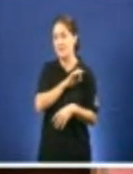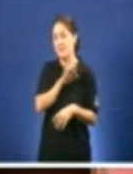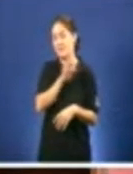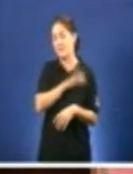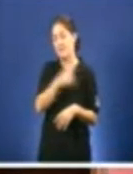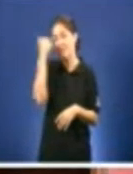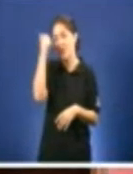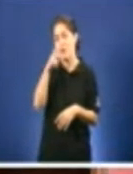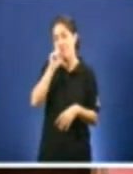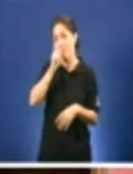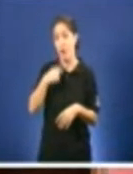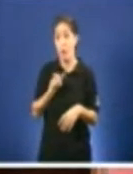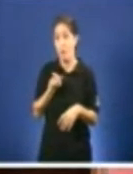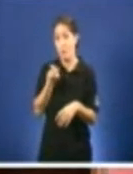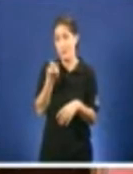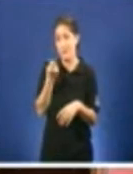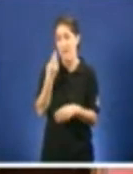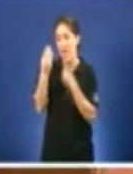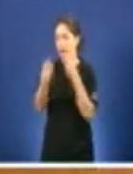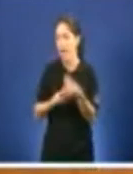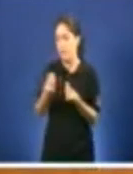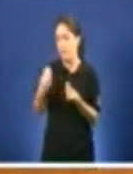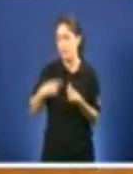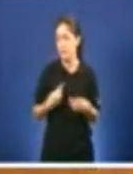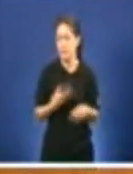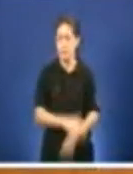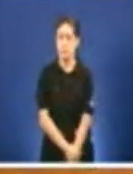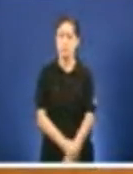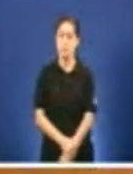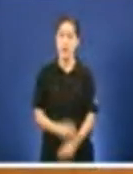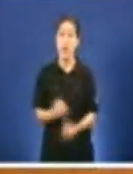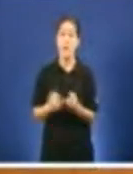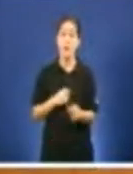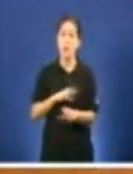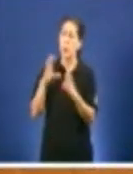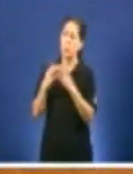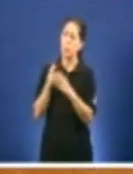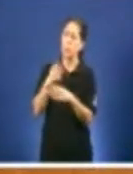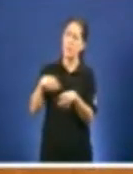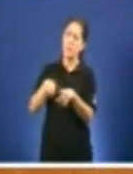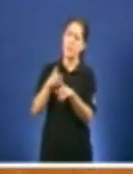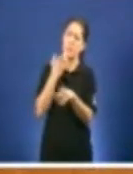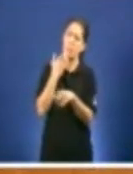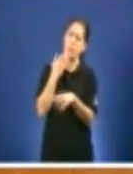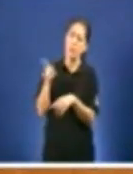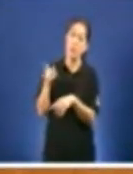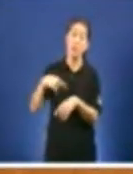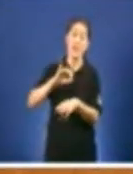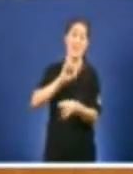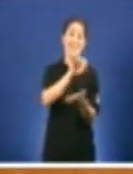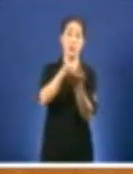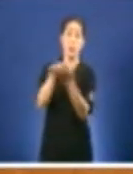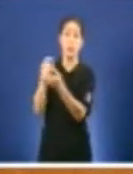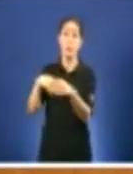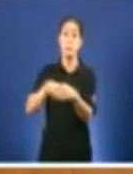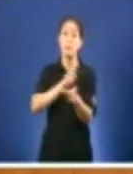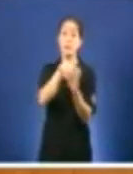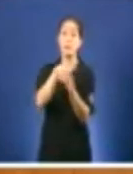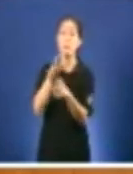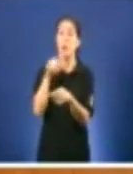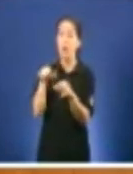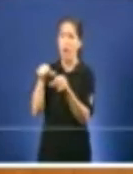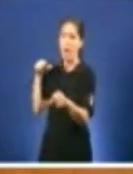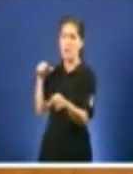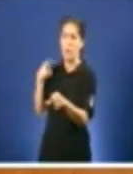Como vai debater o Partido Popular limpiamente cando está ocupando as institucións como resultado de campañas electorais